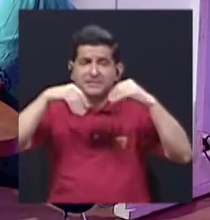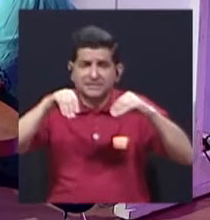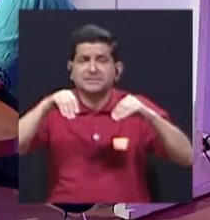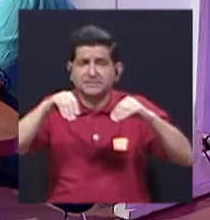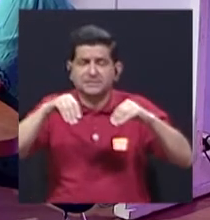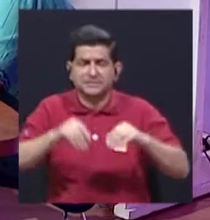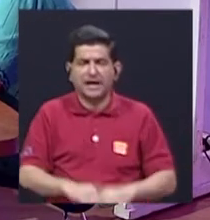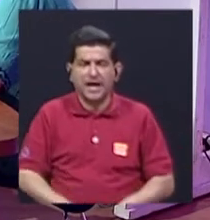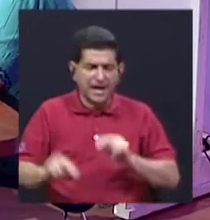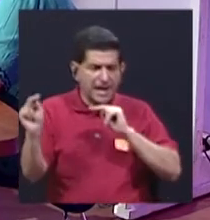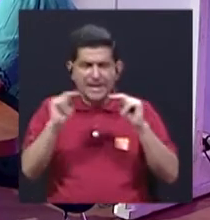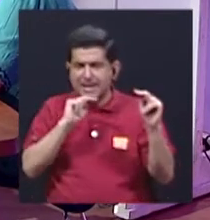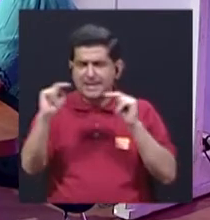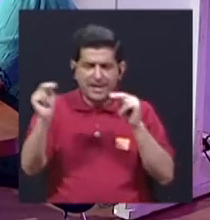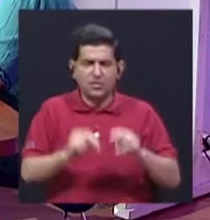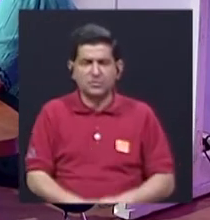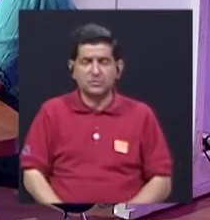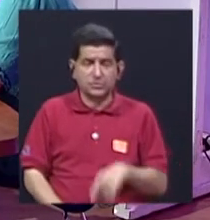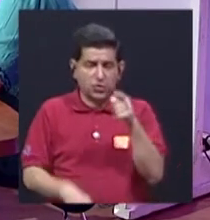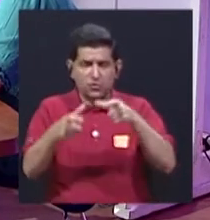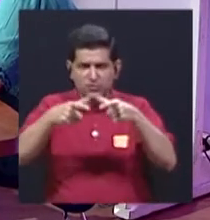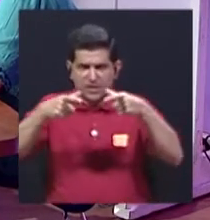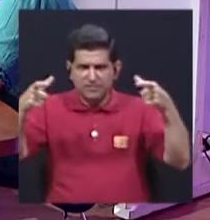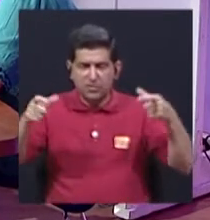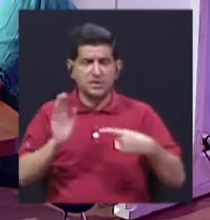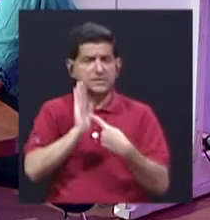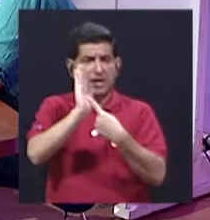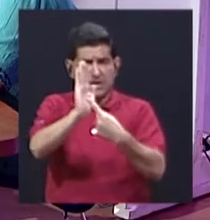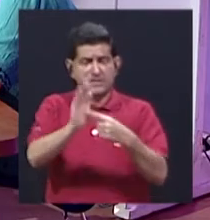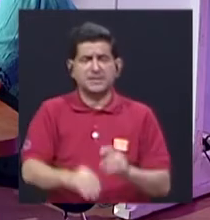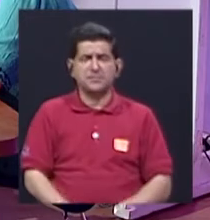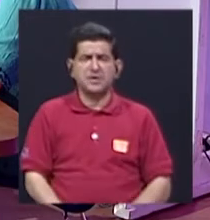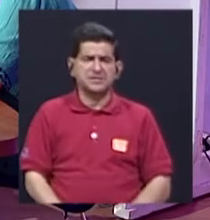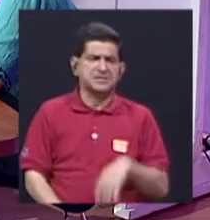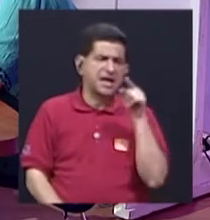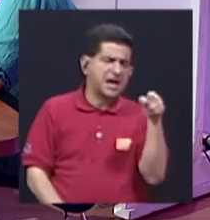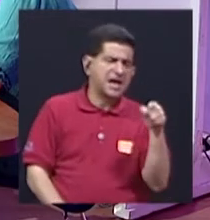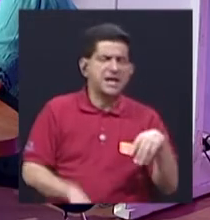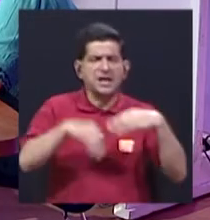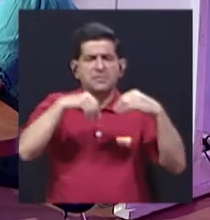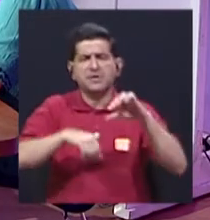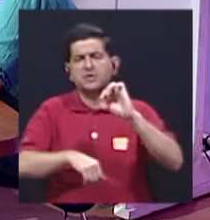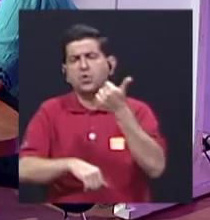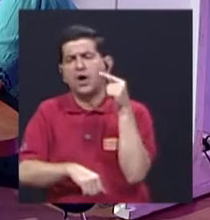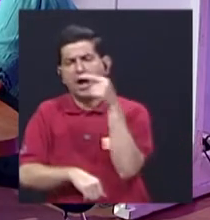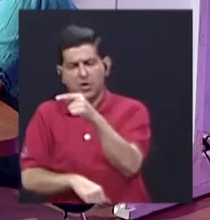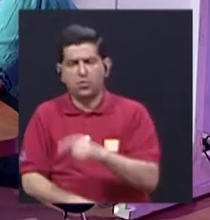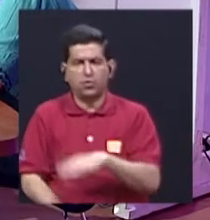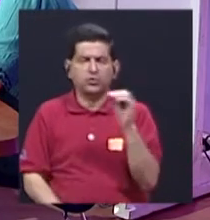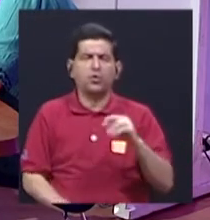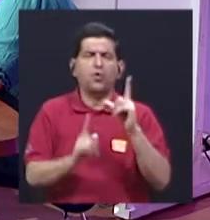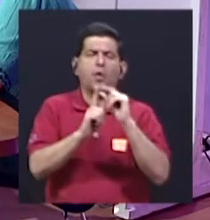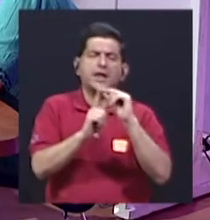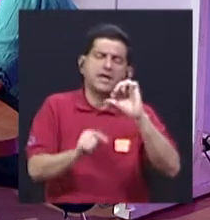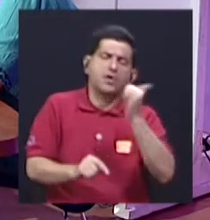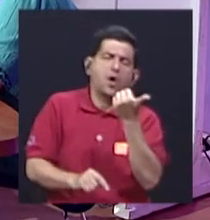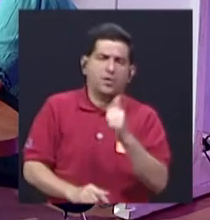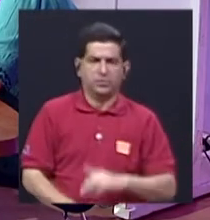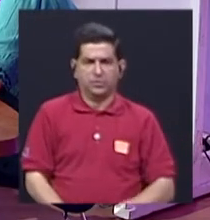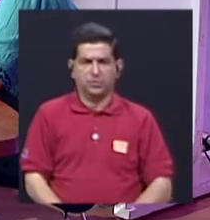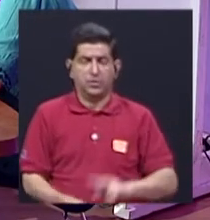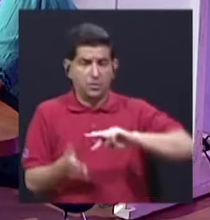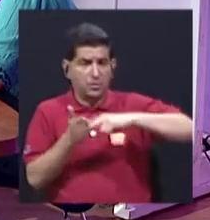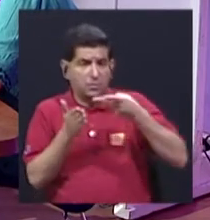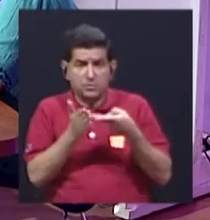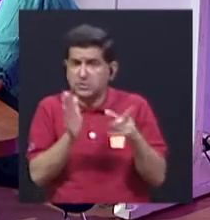el trasiego, digamos, de frecuencias, y sale por los medios. Tal medio le vendió a tal medio, tal medio le subarrendó a tal medio, como si eso fuera